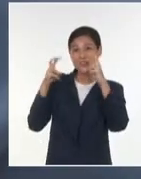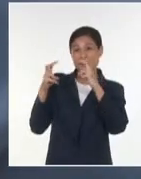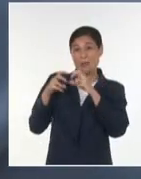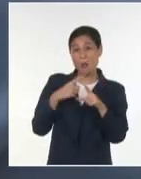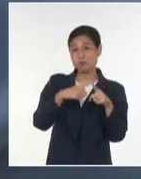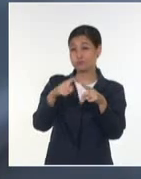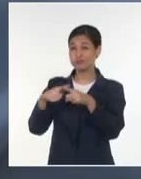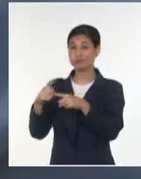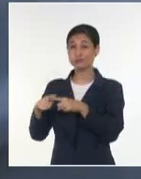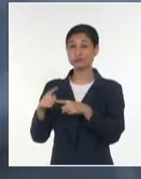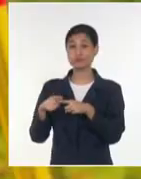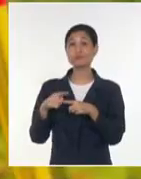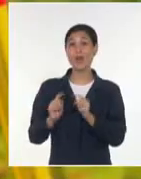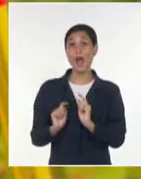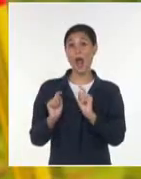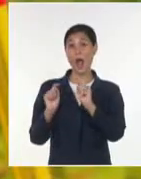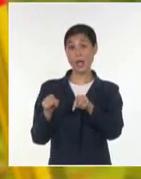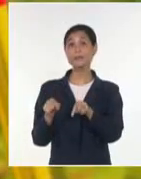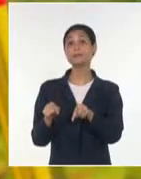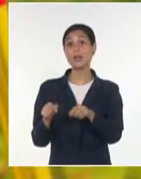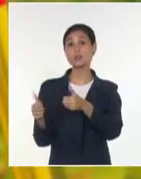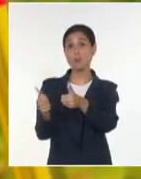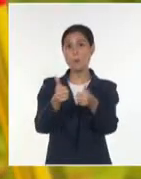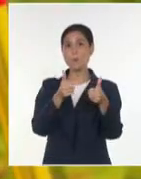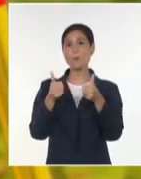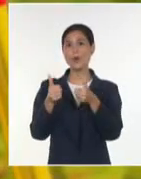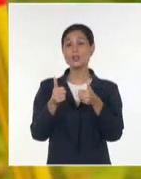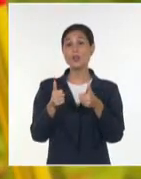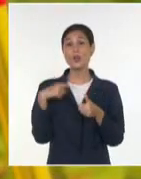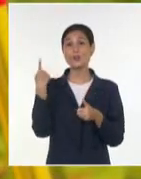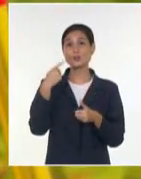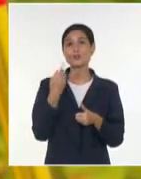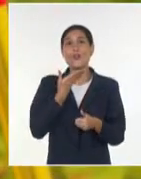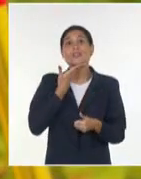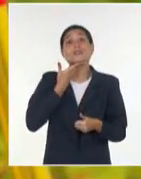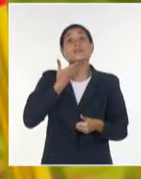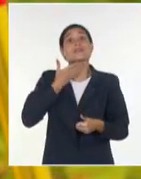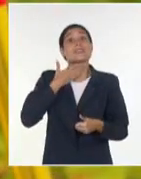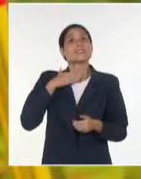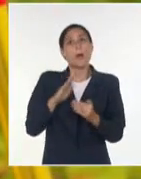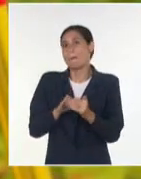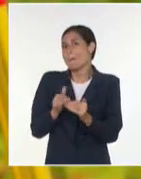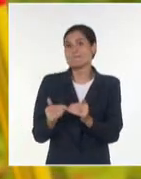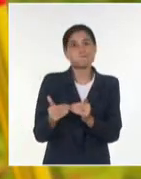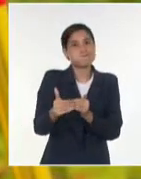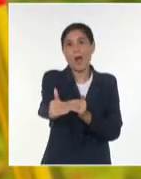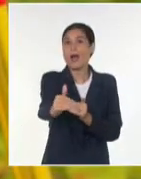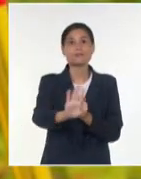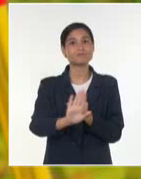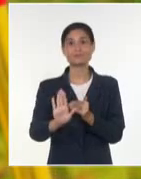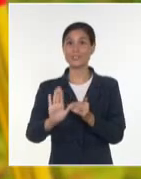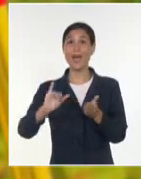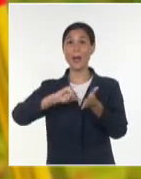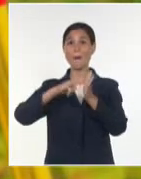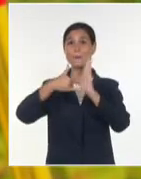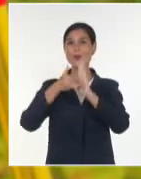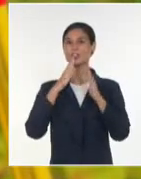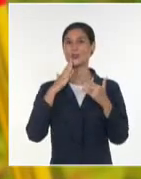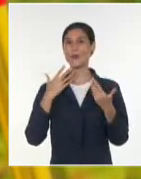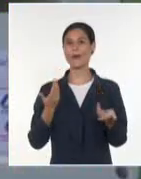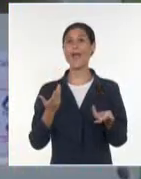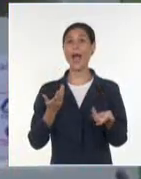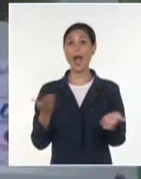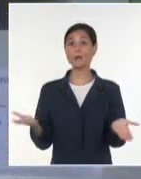realmente muy buenas, aunque nos atrevemos a soñar mucho más allá. Estamos aplicando un enfoque de desarrollo sostenible en el cual